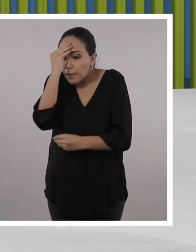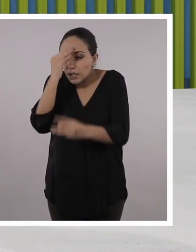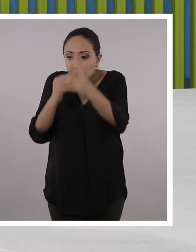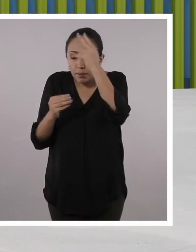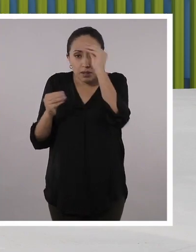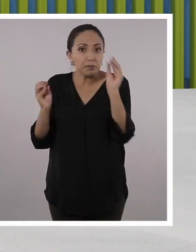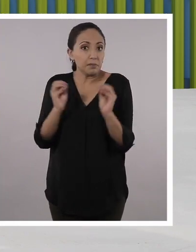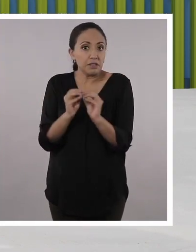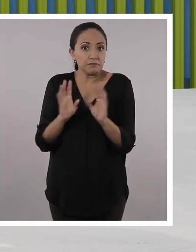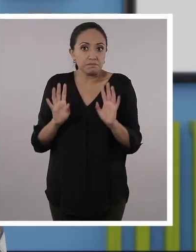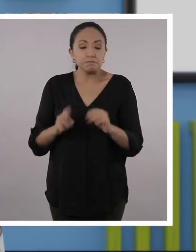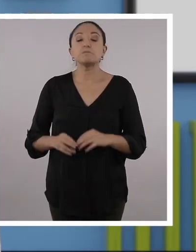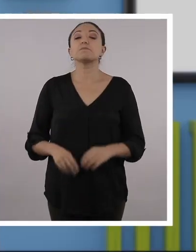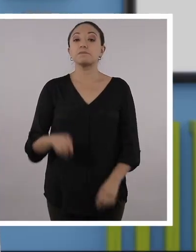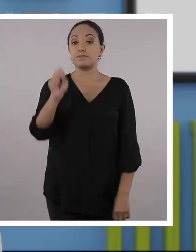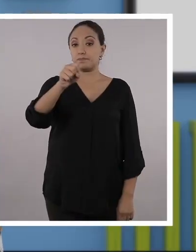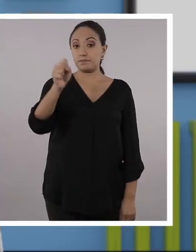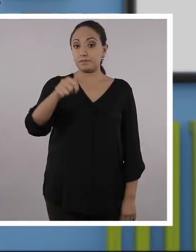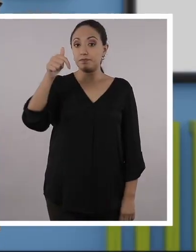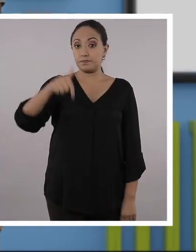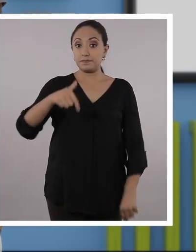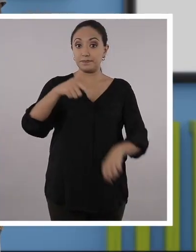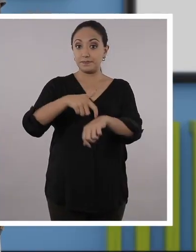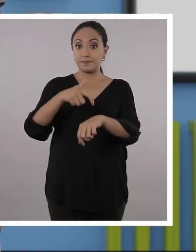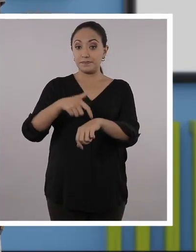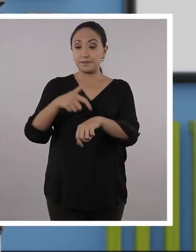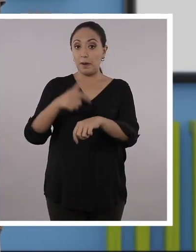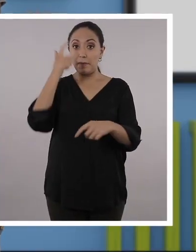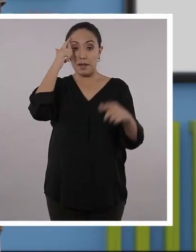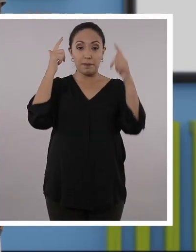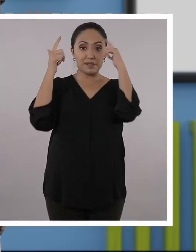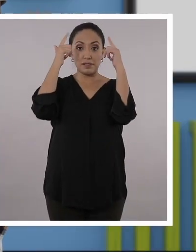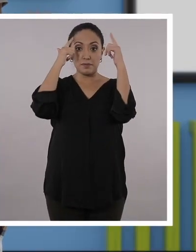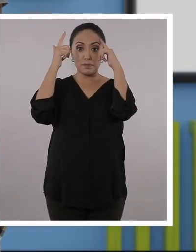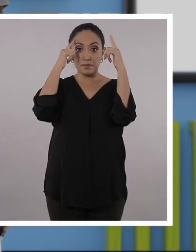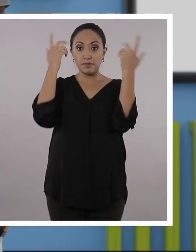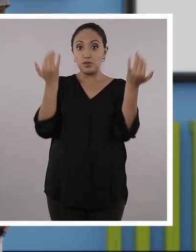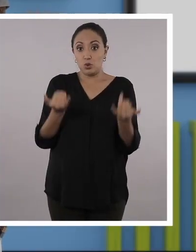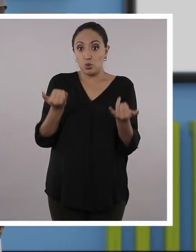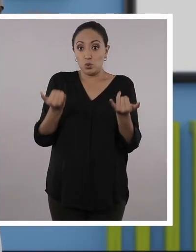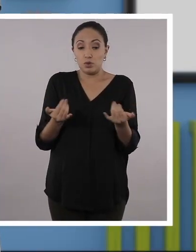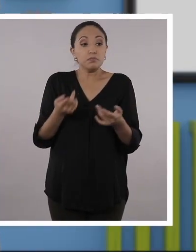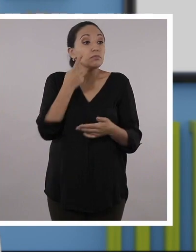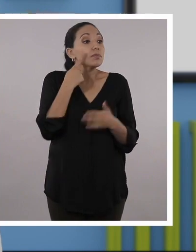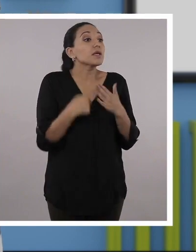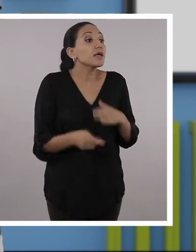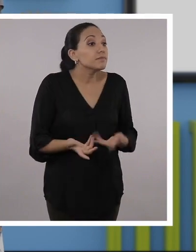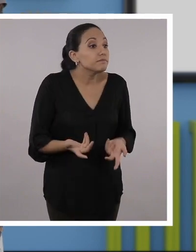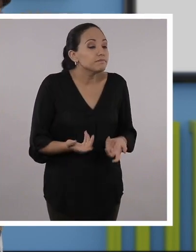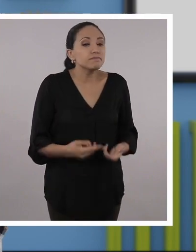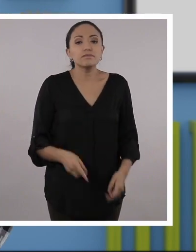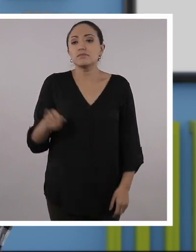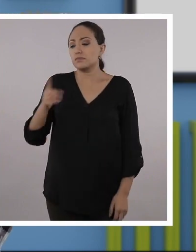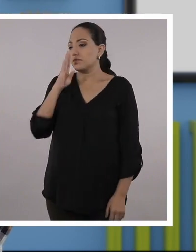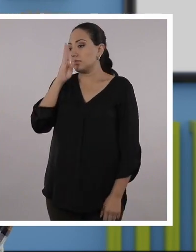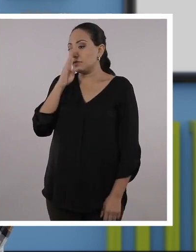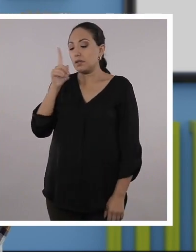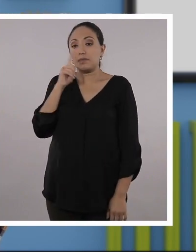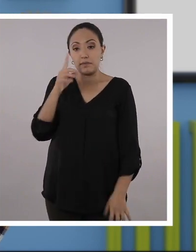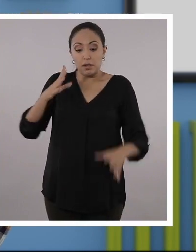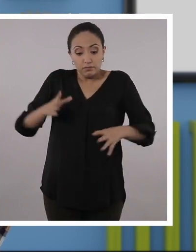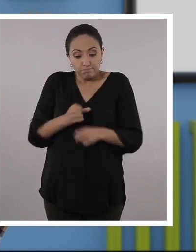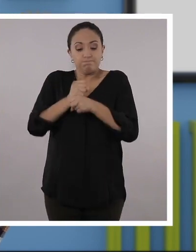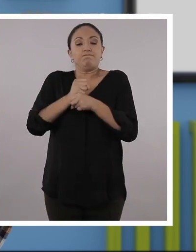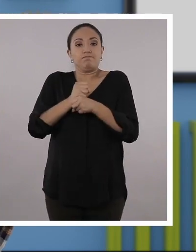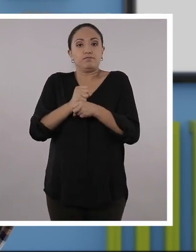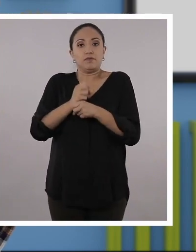seguir aprendiendo? ¿No es cierto, profe? Claro que sí. Chicos y chicas, hemos llegado a la rutina del pensamiento. ¿Para qué nos sirve, Santi? Como les dije,